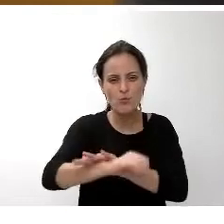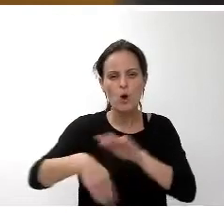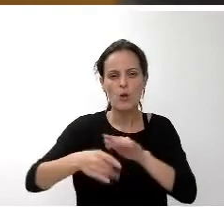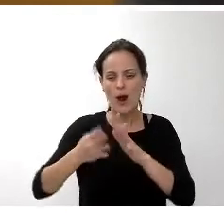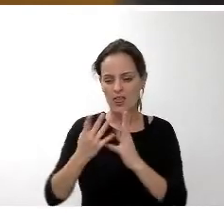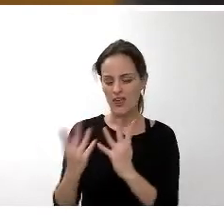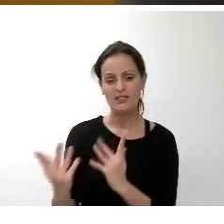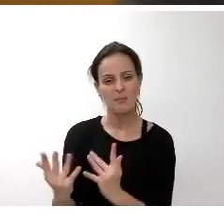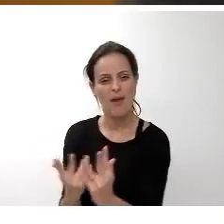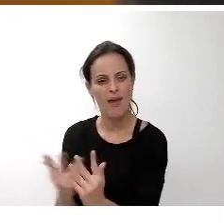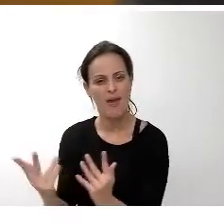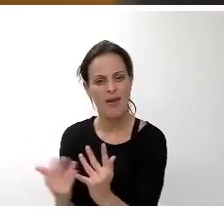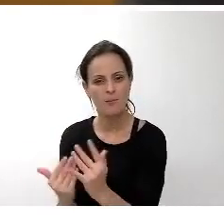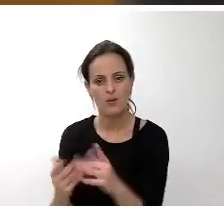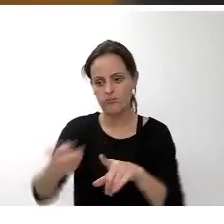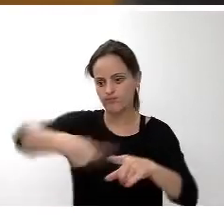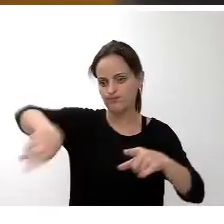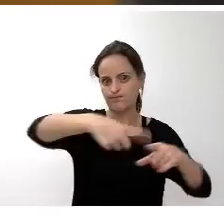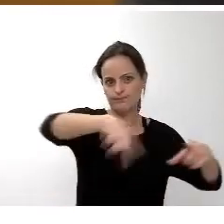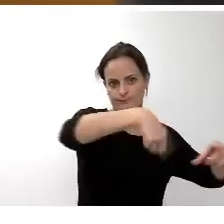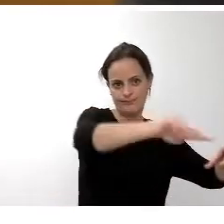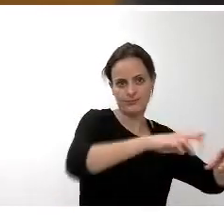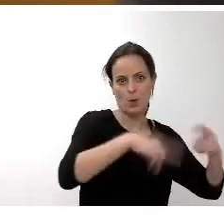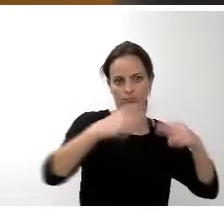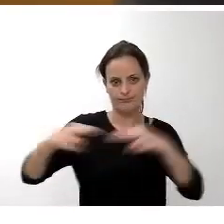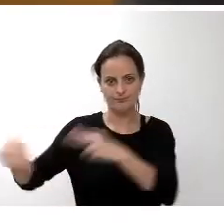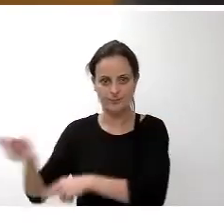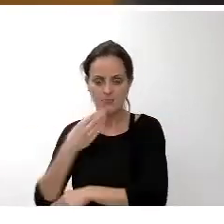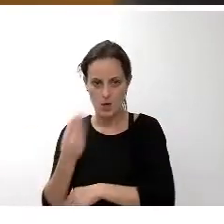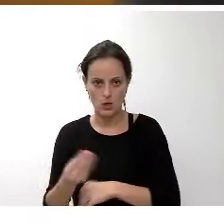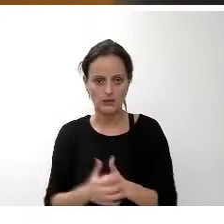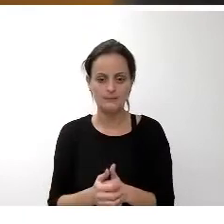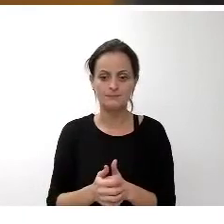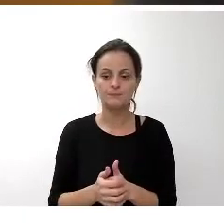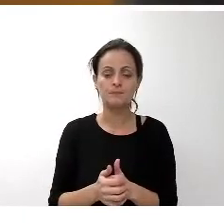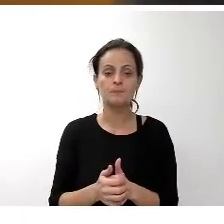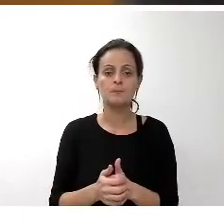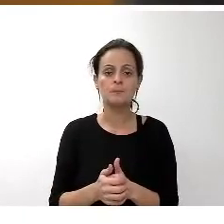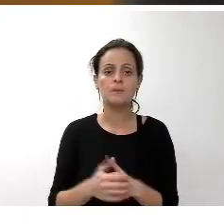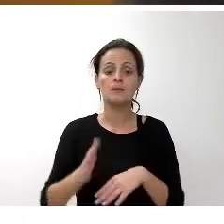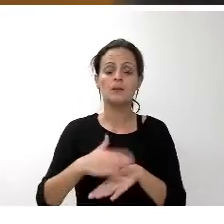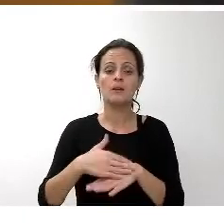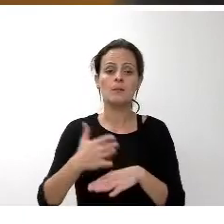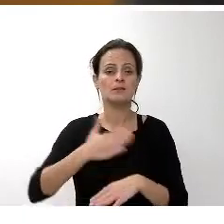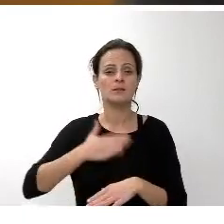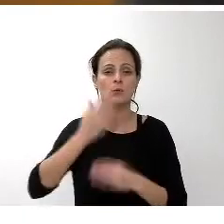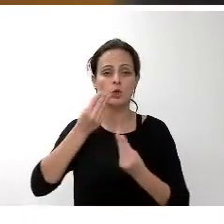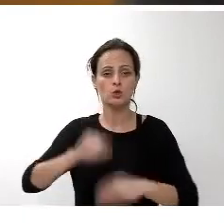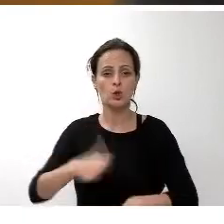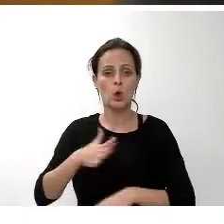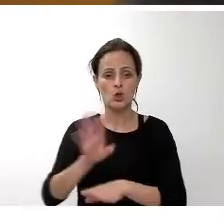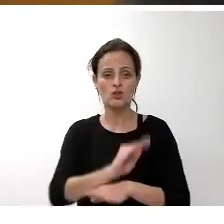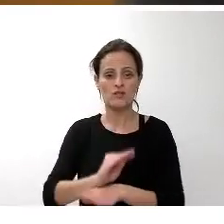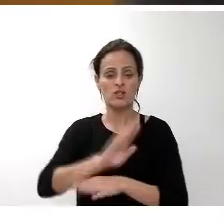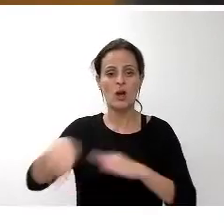de las instalaciones deportivas contará con 4,7 millones de euros para la conservación del patrimonio histórico se destinan 3,8